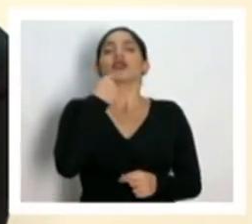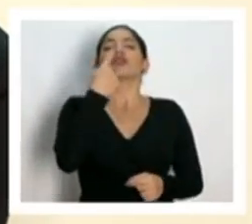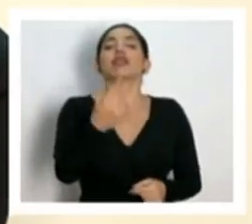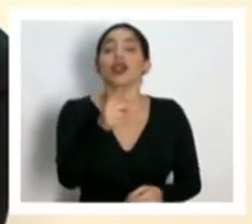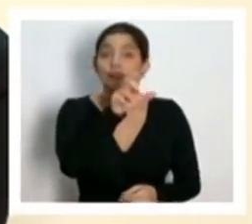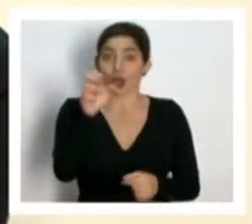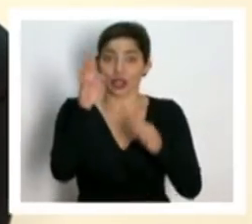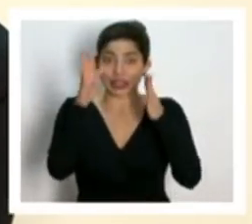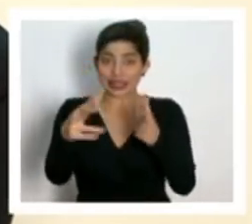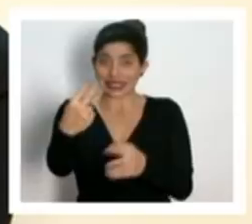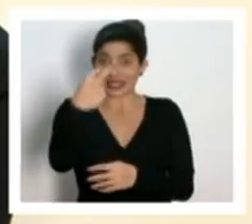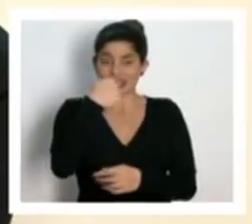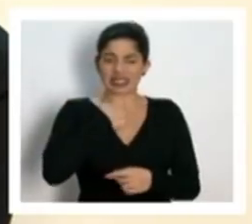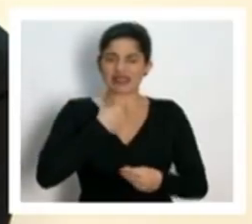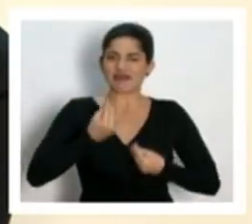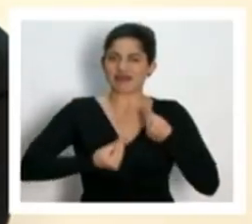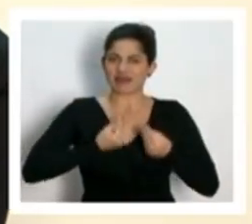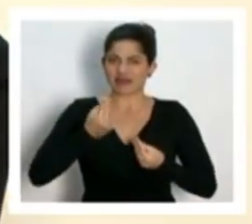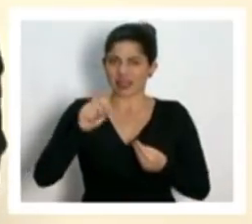sobre lo que tenemos que hacer